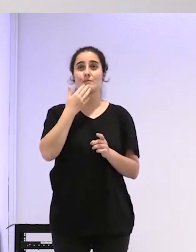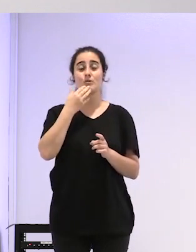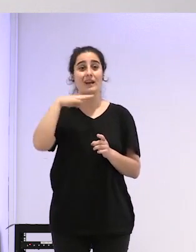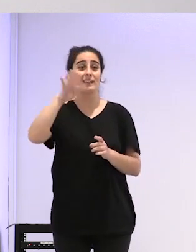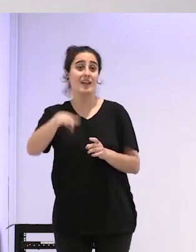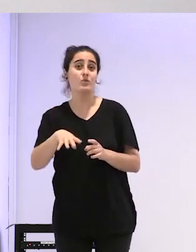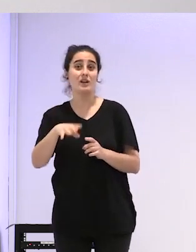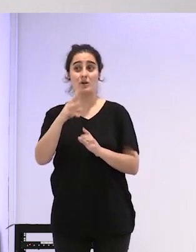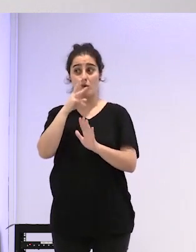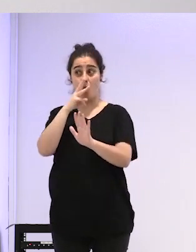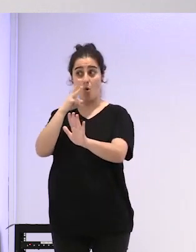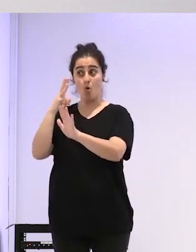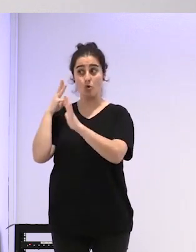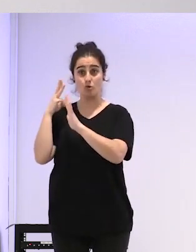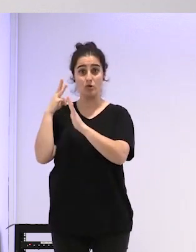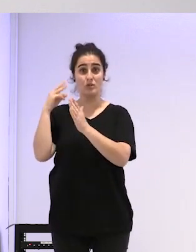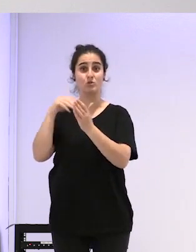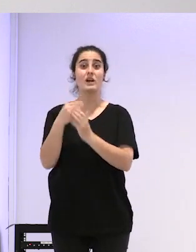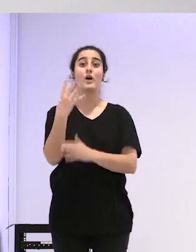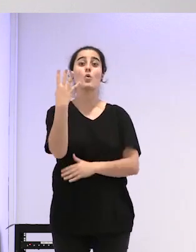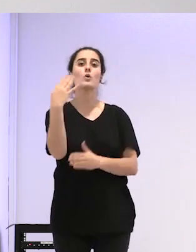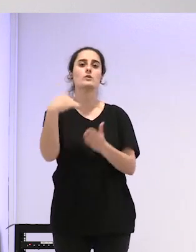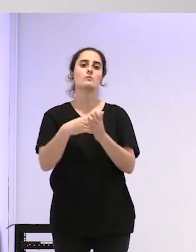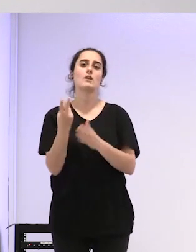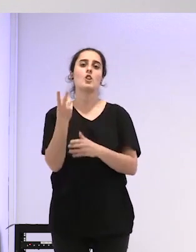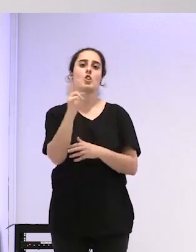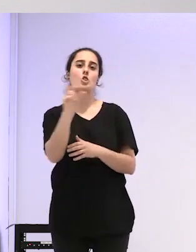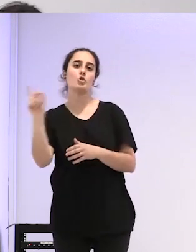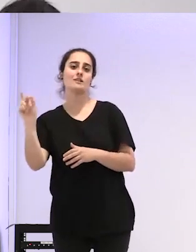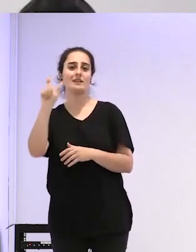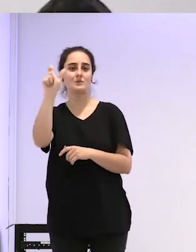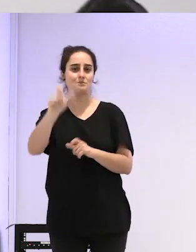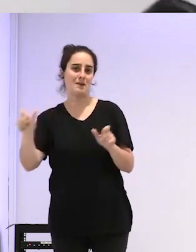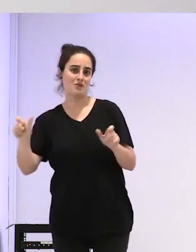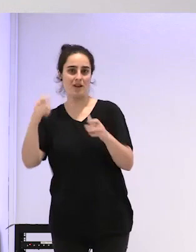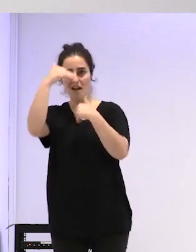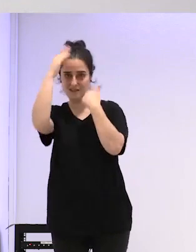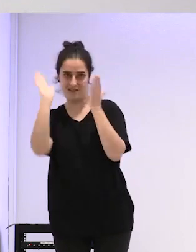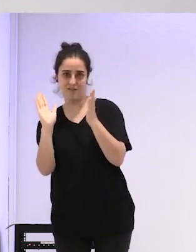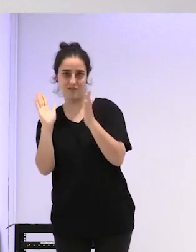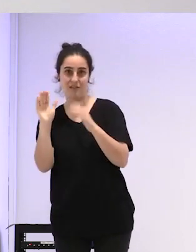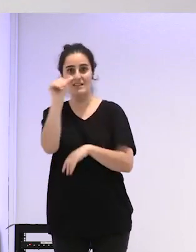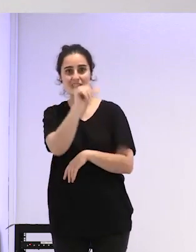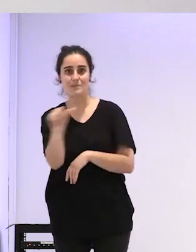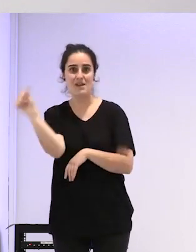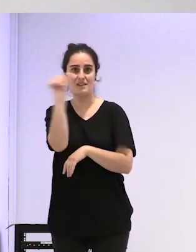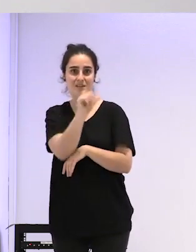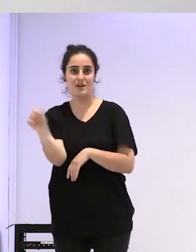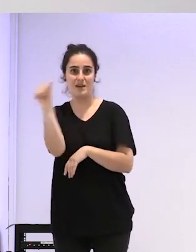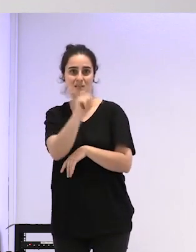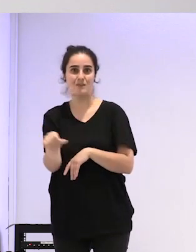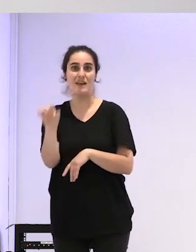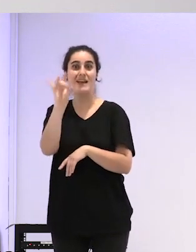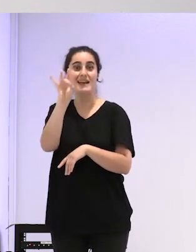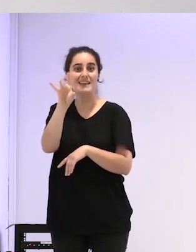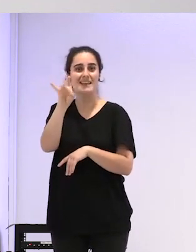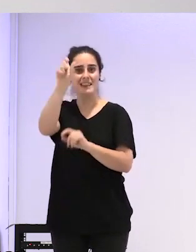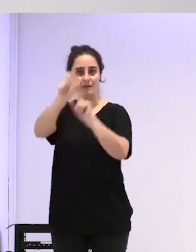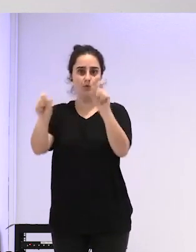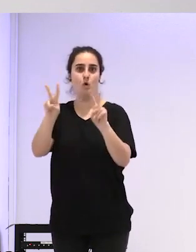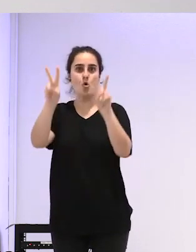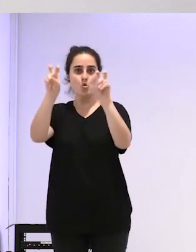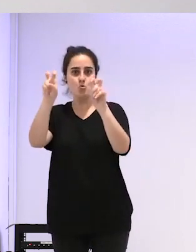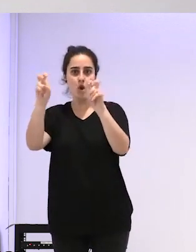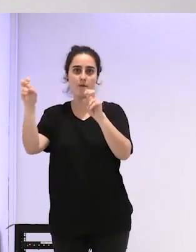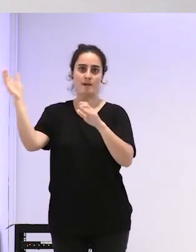ocho años cuatro mil doscientas personas y cada semana cada semana entran quince personas nuevas entonces un montonazo